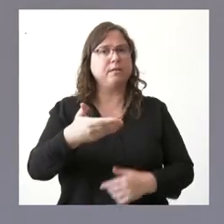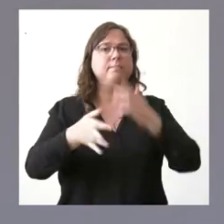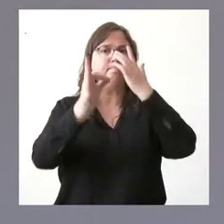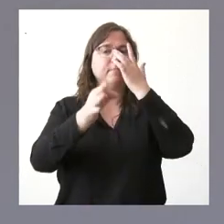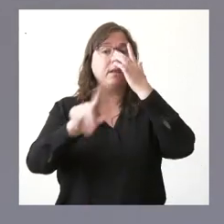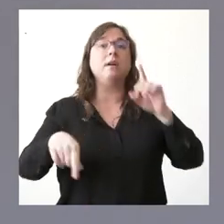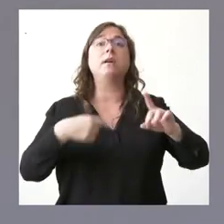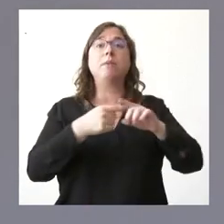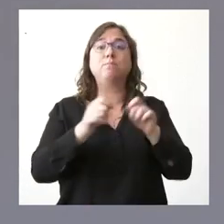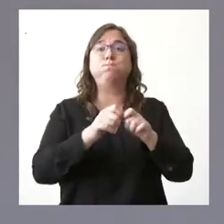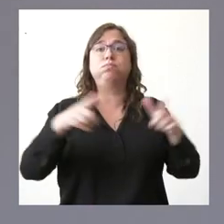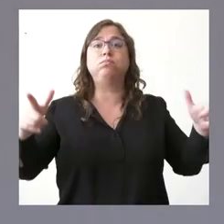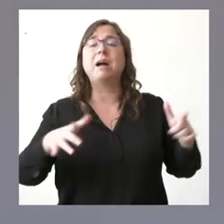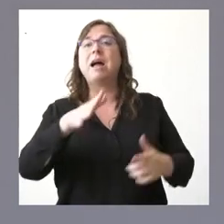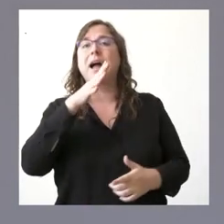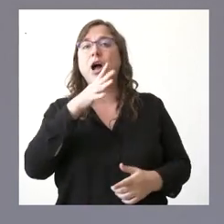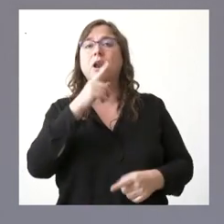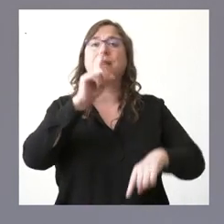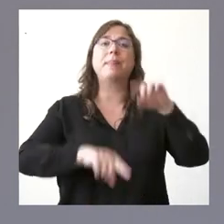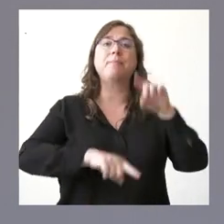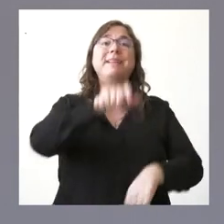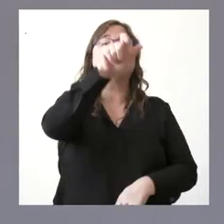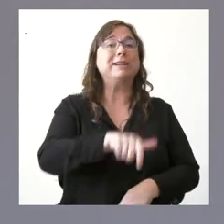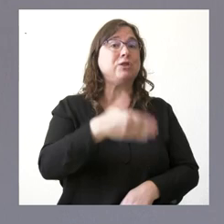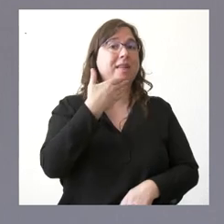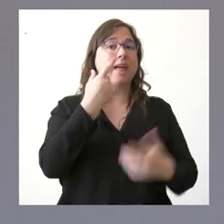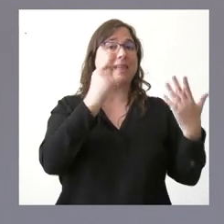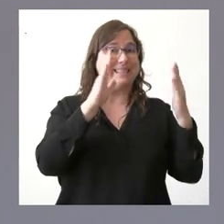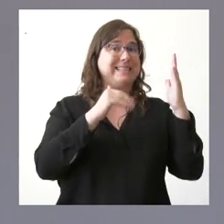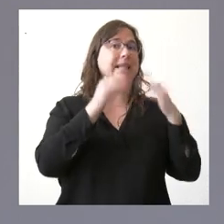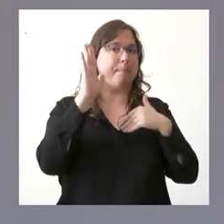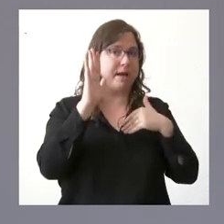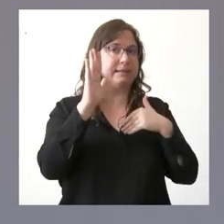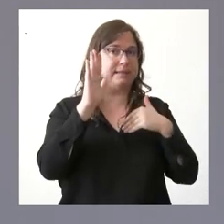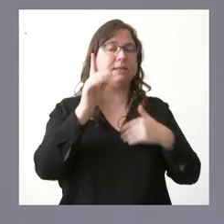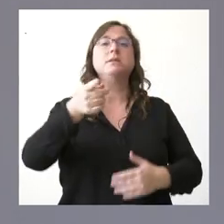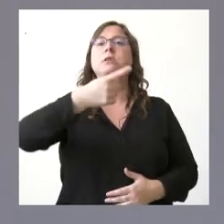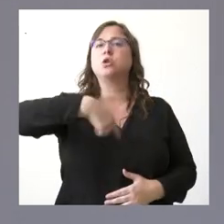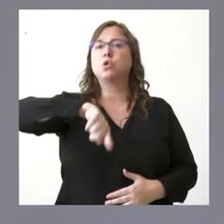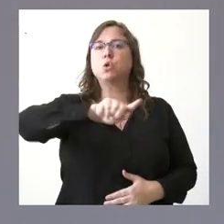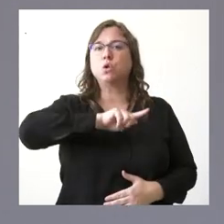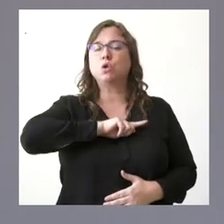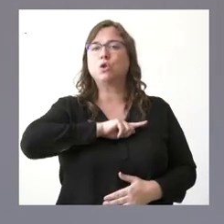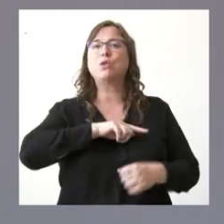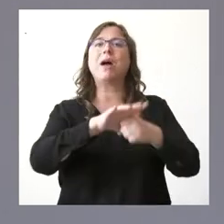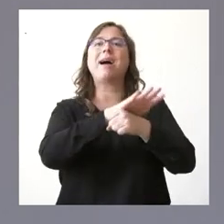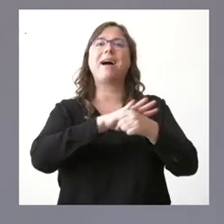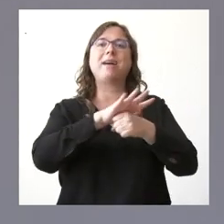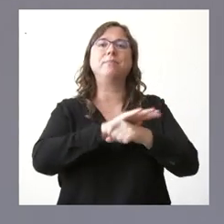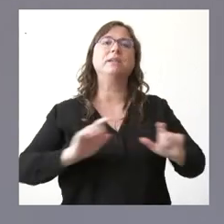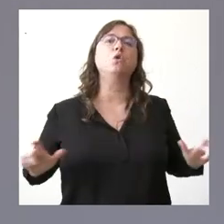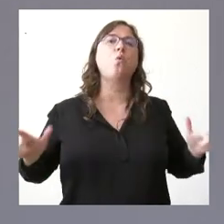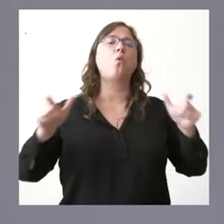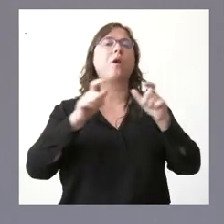que también que la incidencia actualmente se mide en función de número de personas mayores de 60 años nosotros vamos al ámbito de las reuniones del